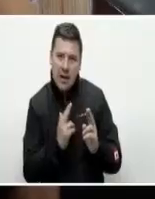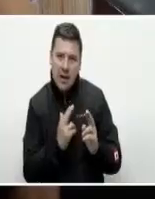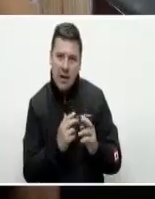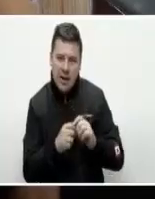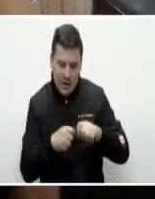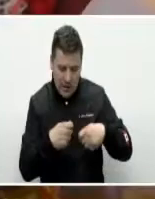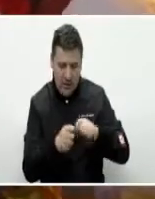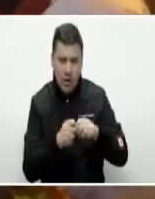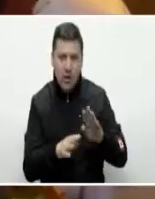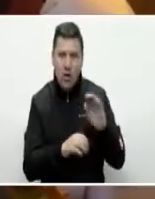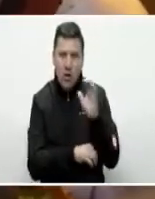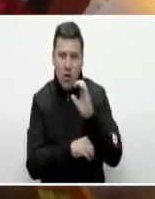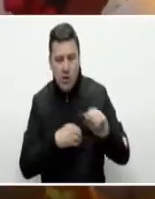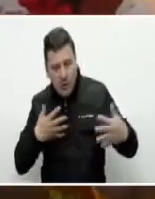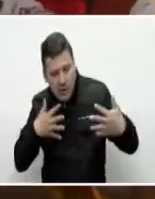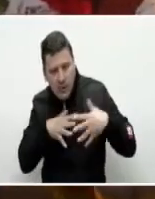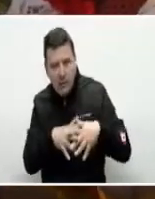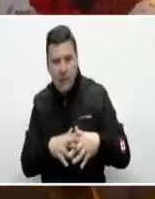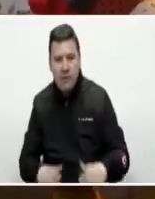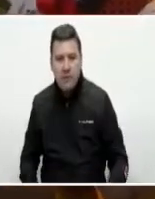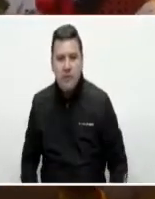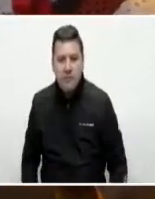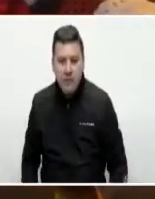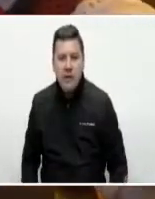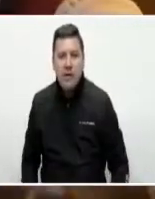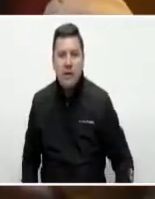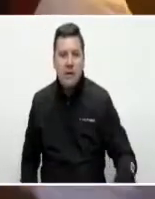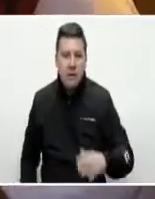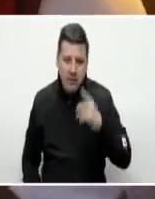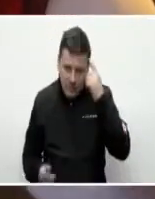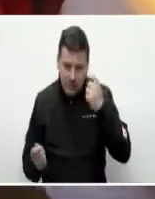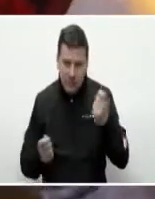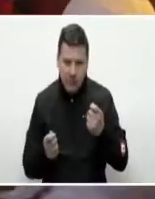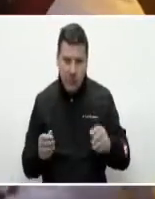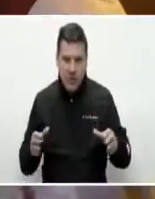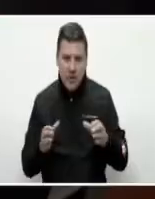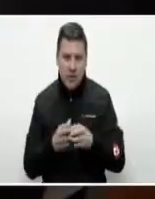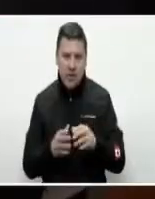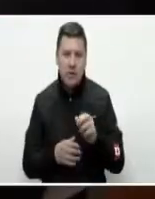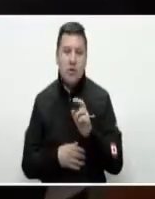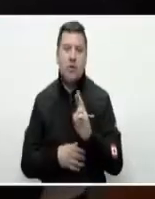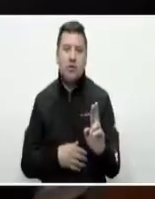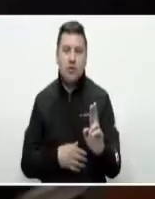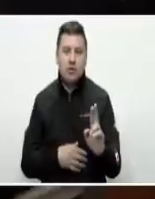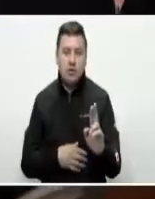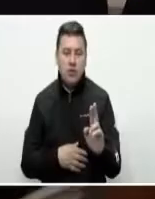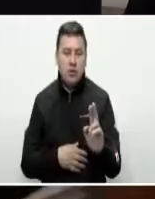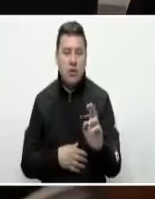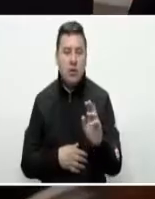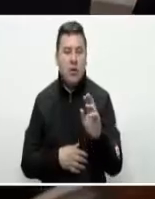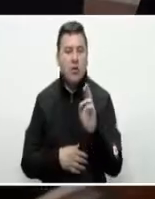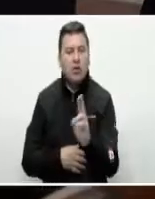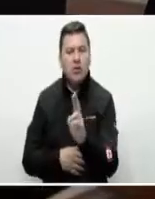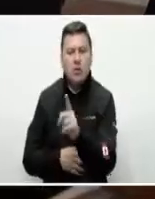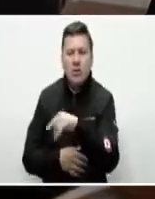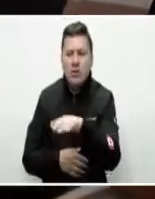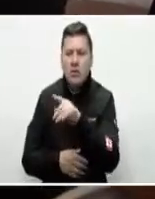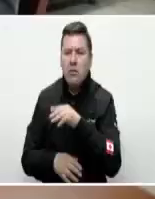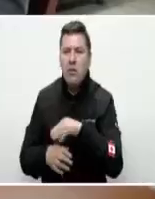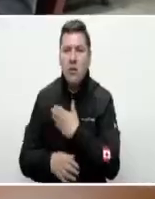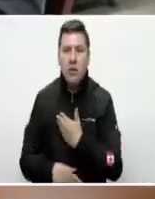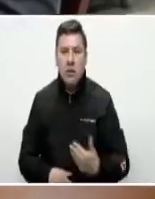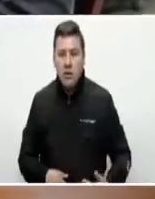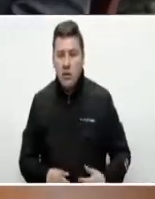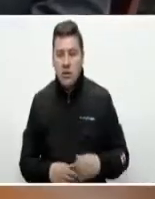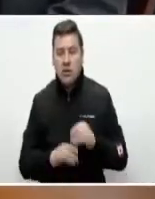tejer con Colombia. Esta acción se desarrolla en el marco de la estrategia de cooperación Sur-Sur mediante la que el SENA y la Agencia Presidencial